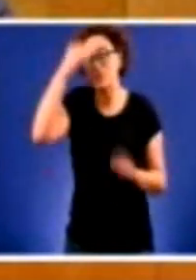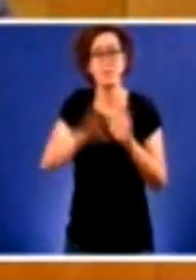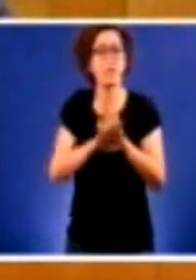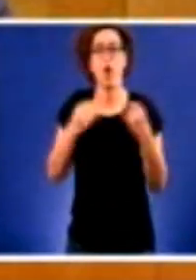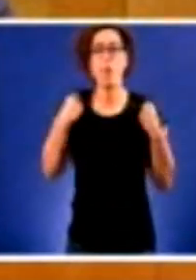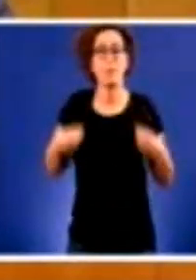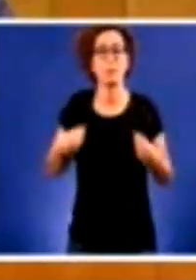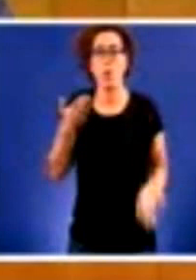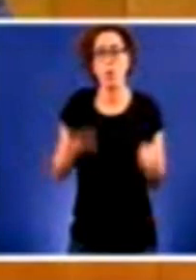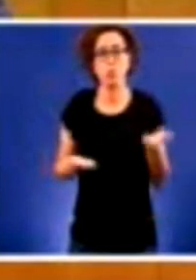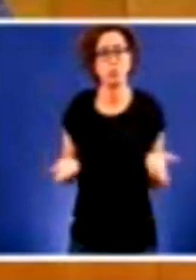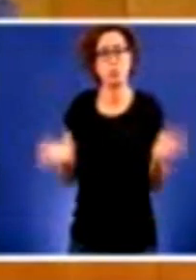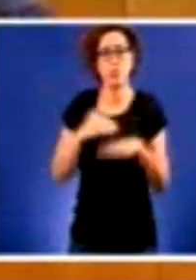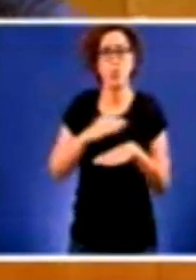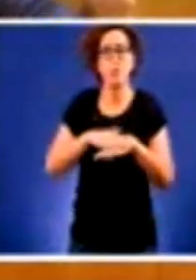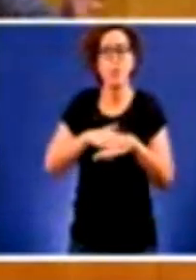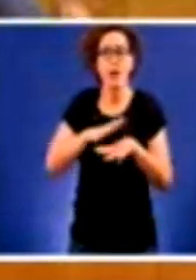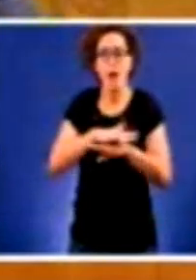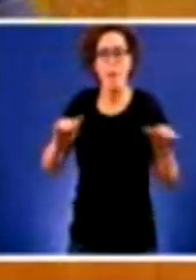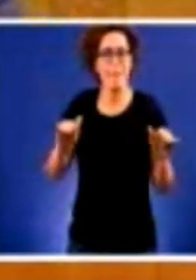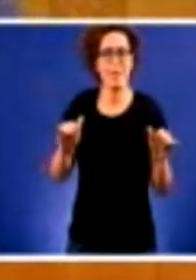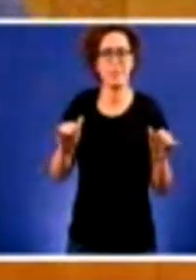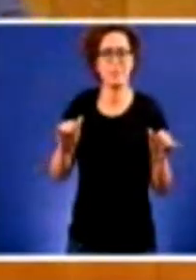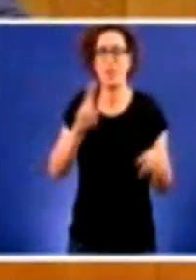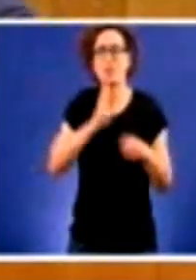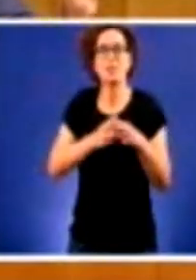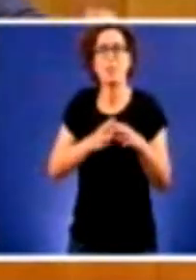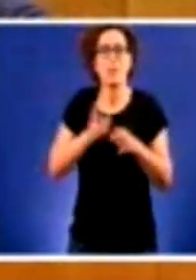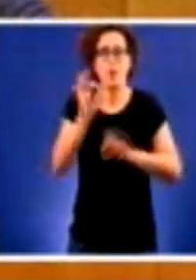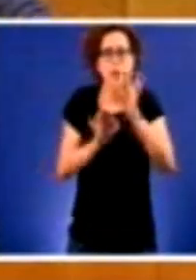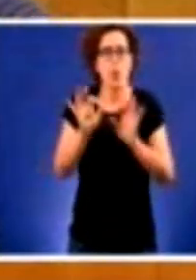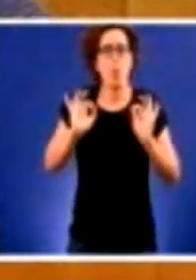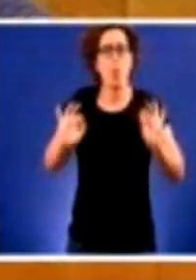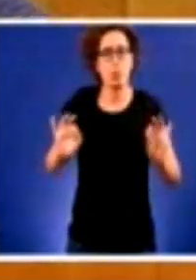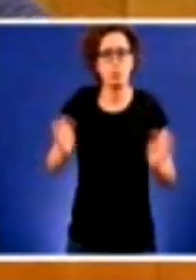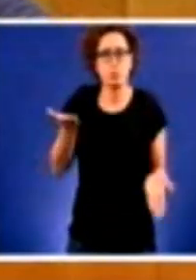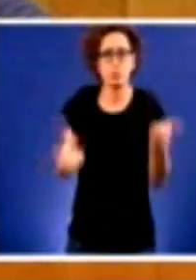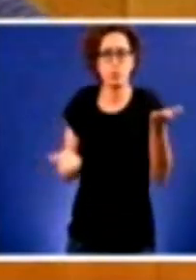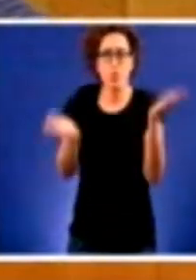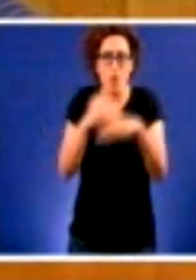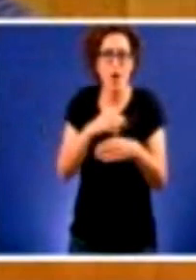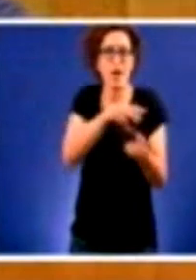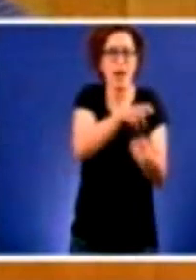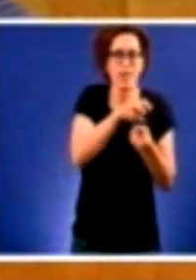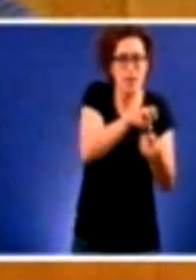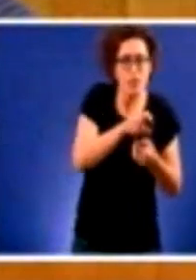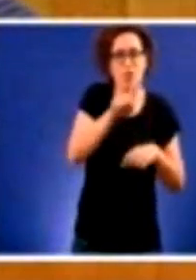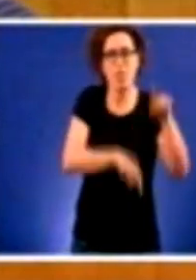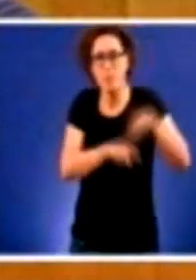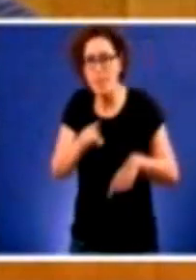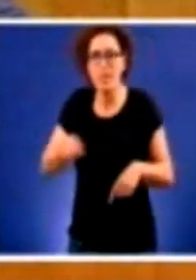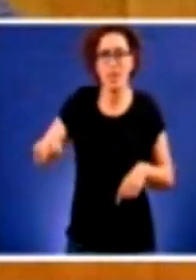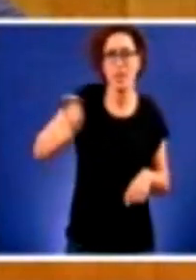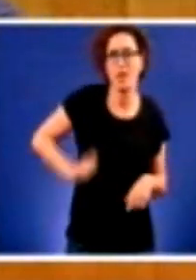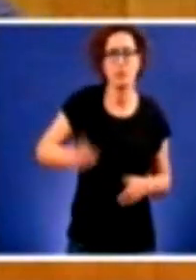porque non compensa non é proporcional as retencións que se fan en función das ganancias non